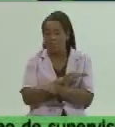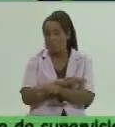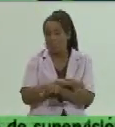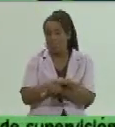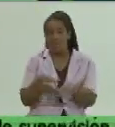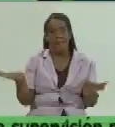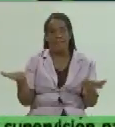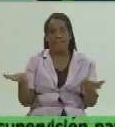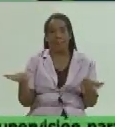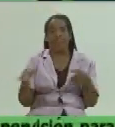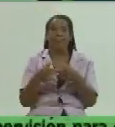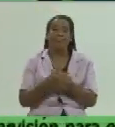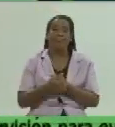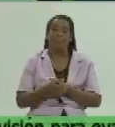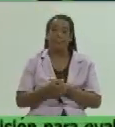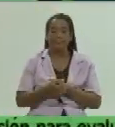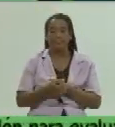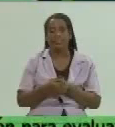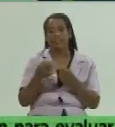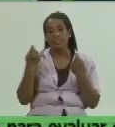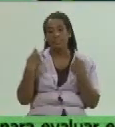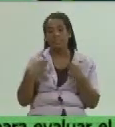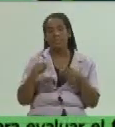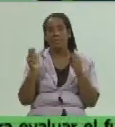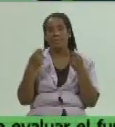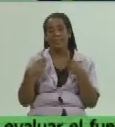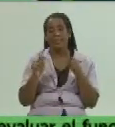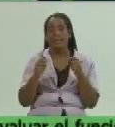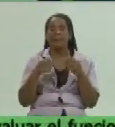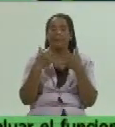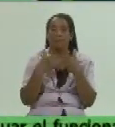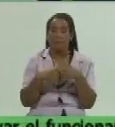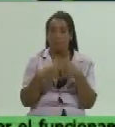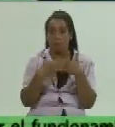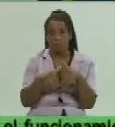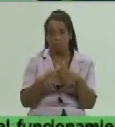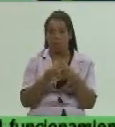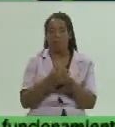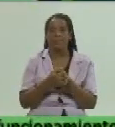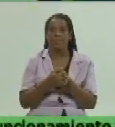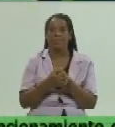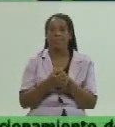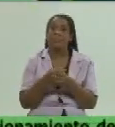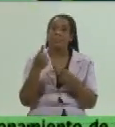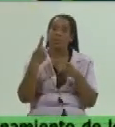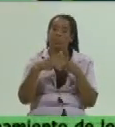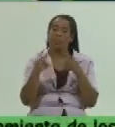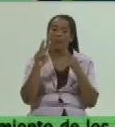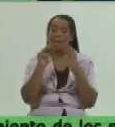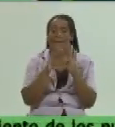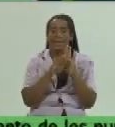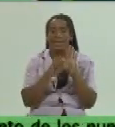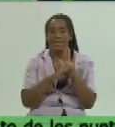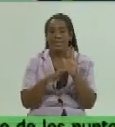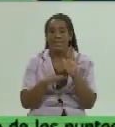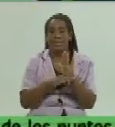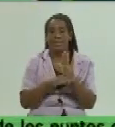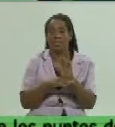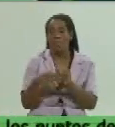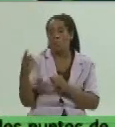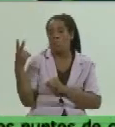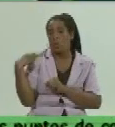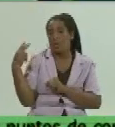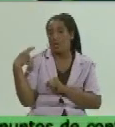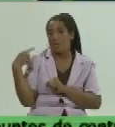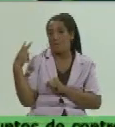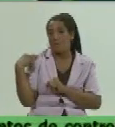aprobada para la venta de estos productos y otras medidas también de un vínculo mayor con las autoridades con la